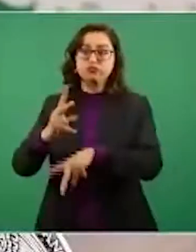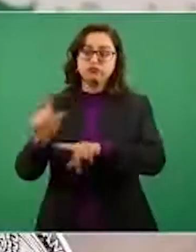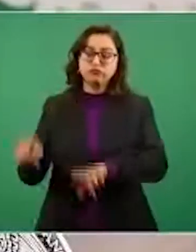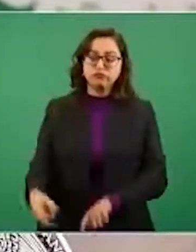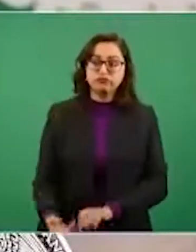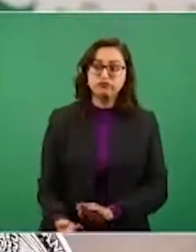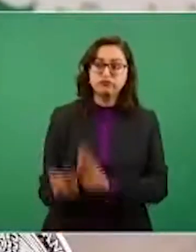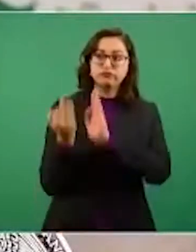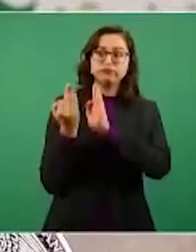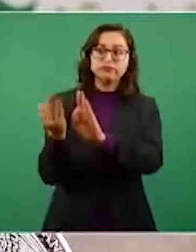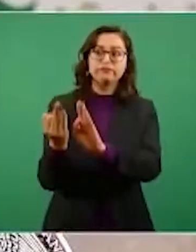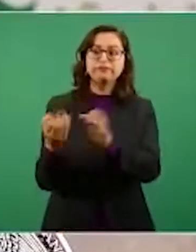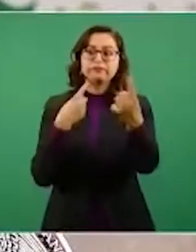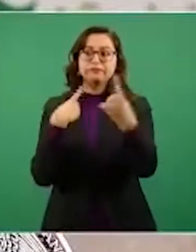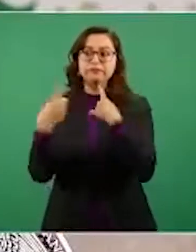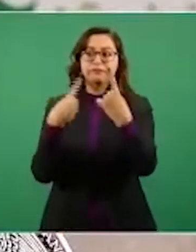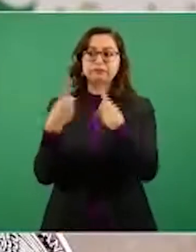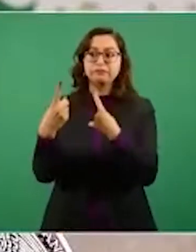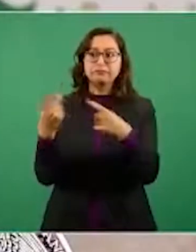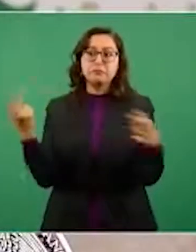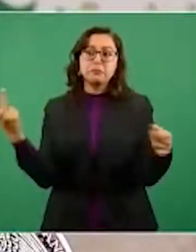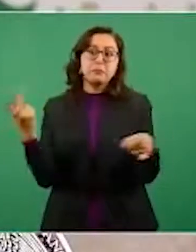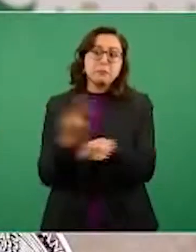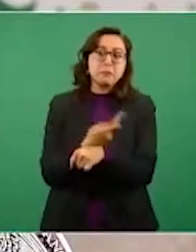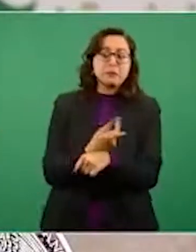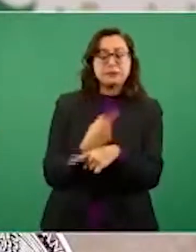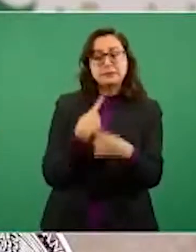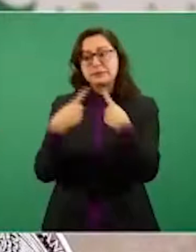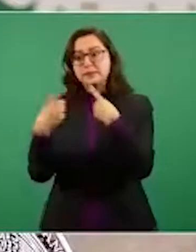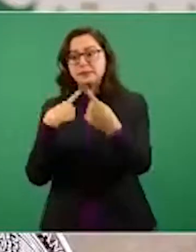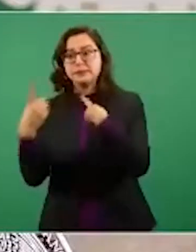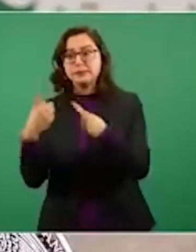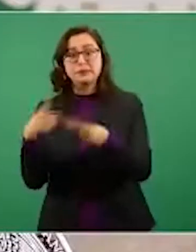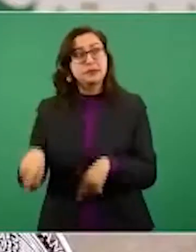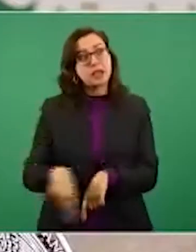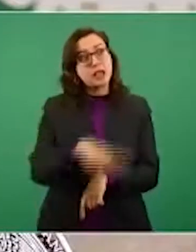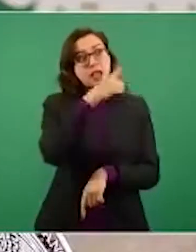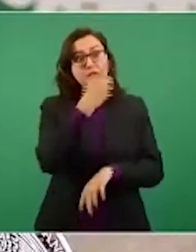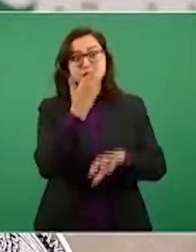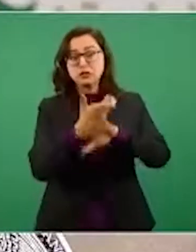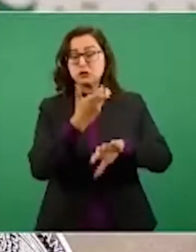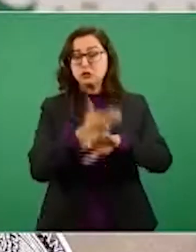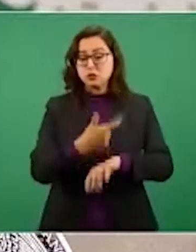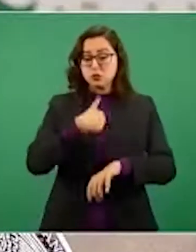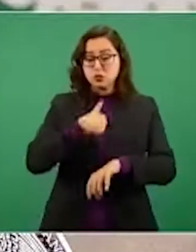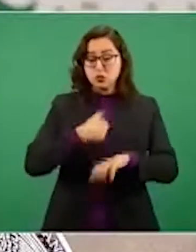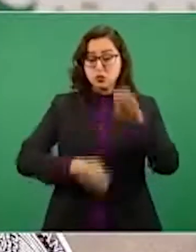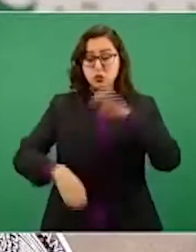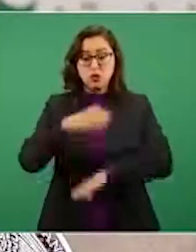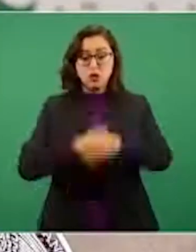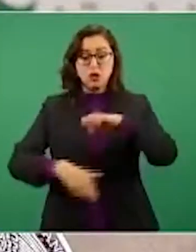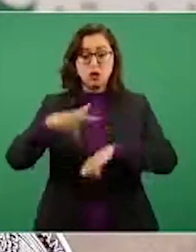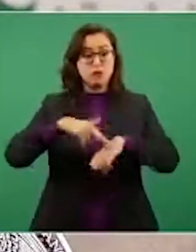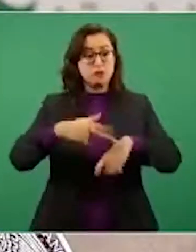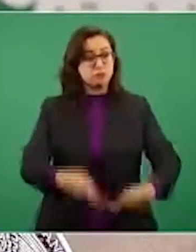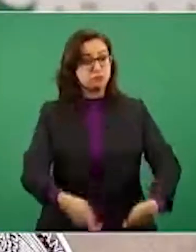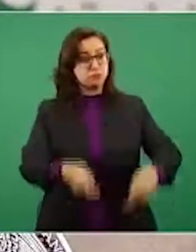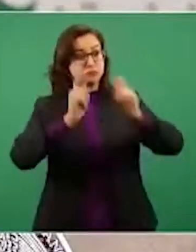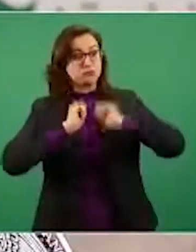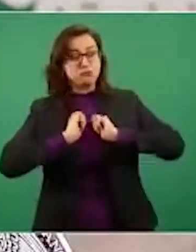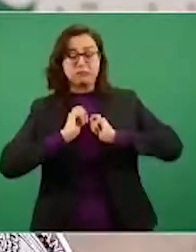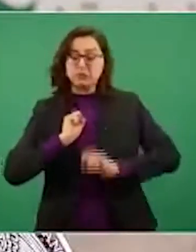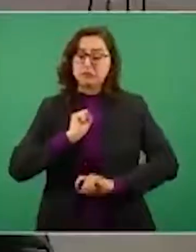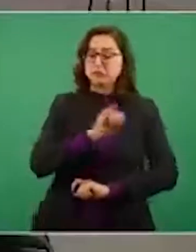embajador de México ante los Estados Unidos de América. Por ello, me veo obligado a presentar a usted, señor